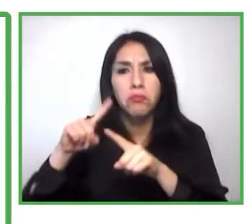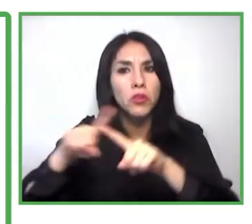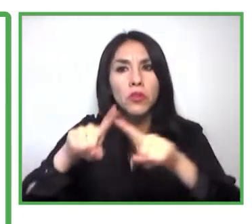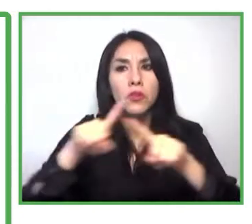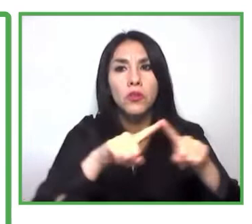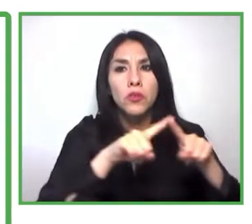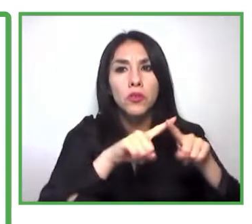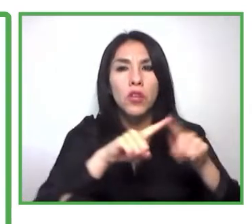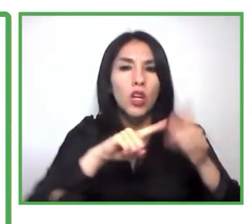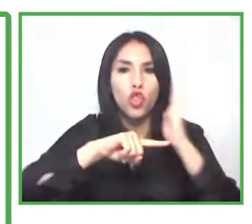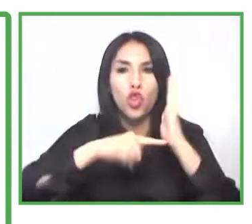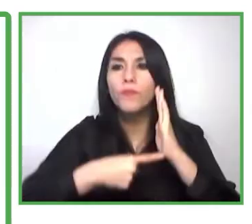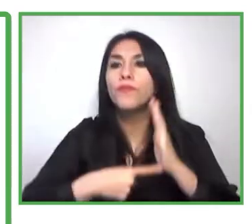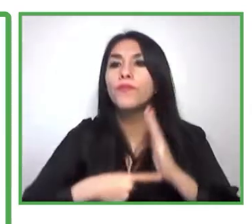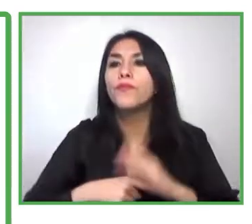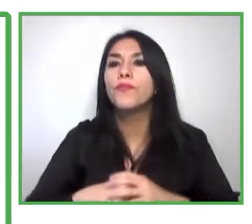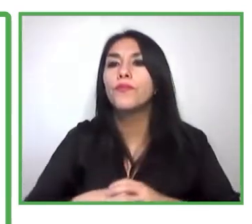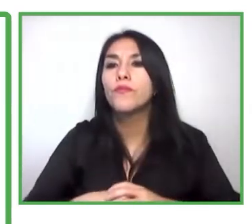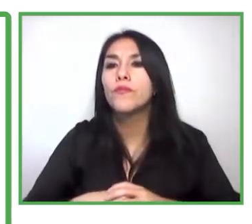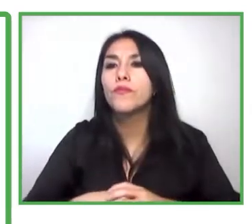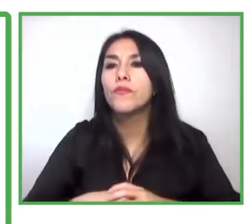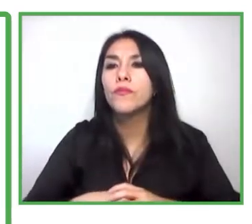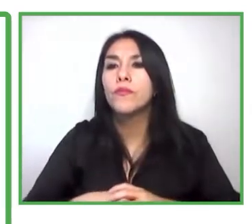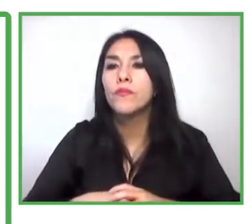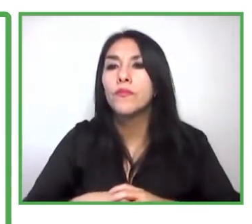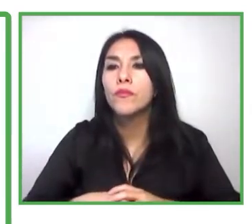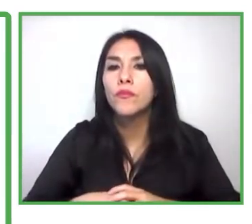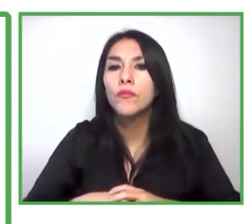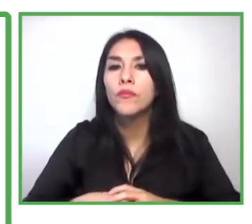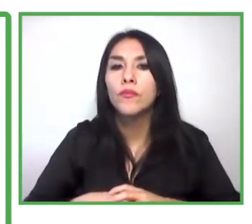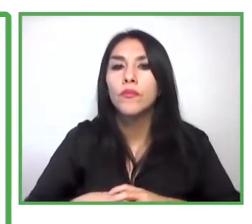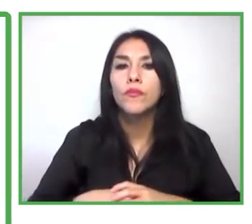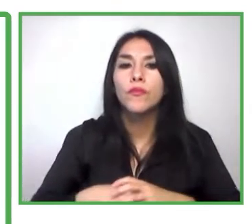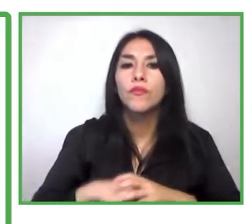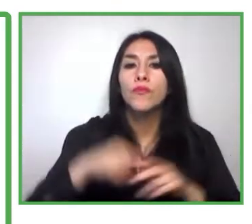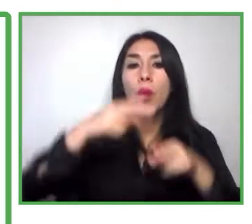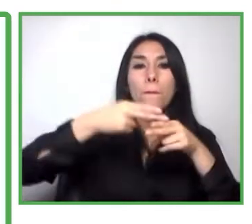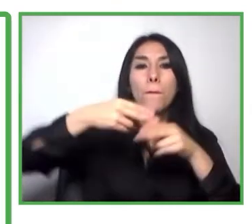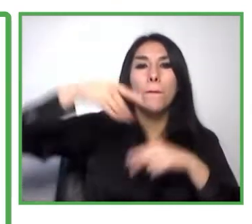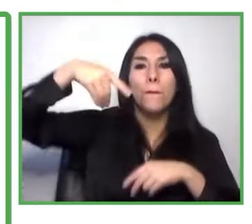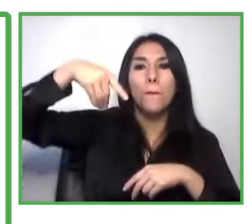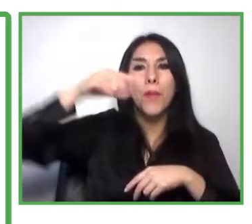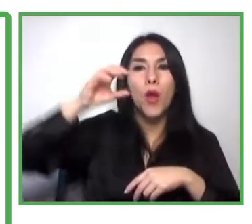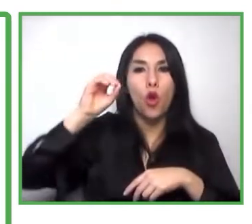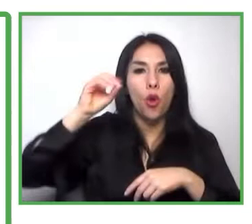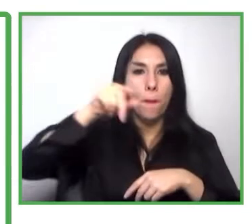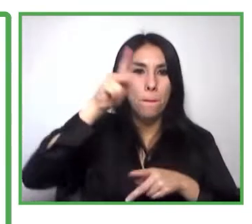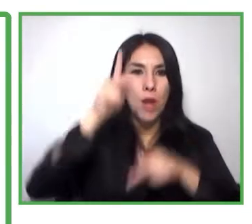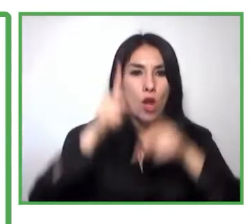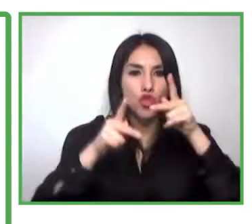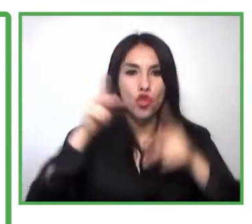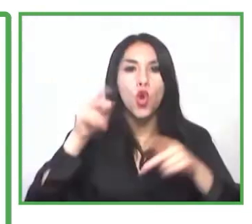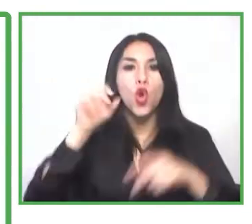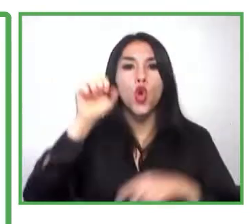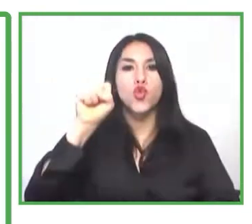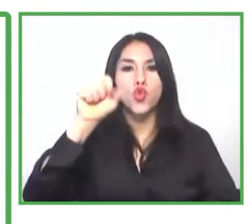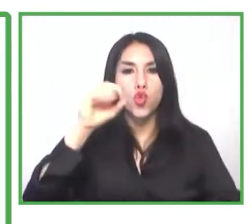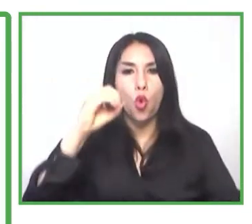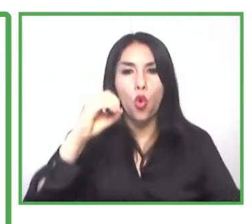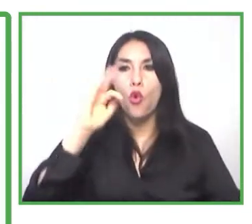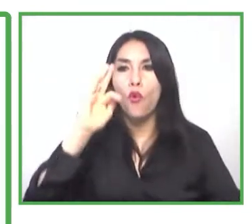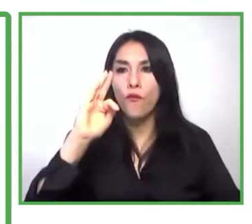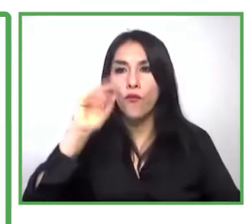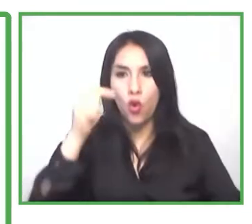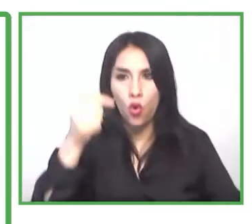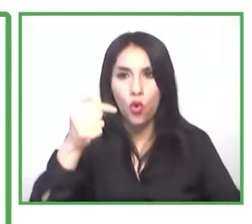las herramientas para reclutar y seleccionar talento. Y internamente también hemos ido generando y perfeccionando